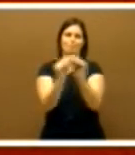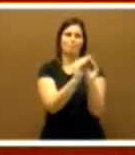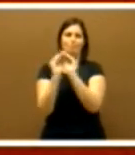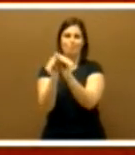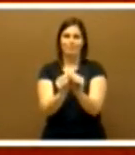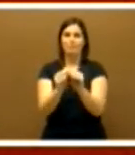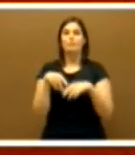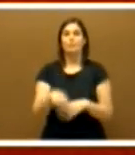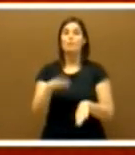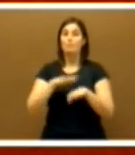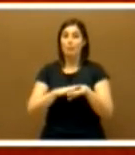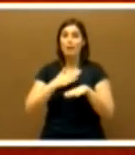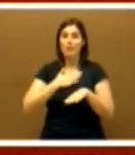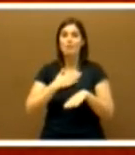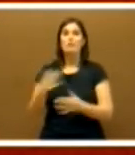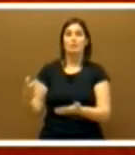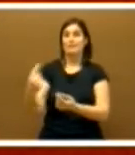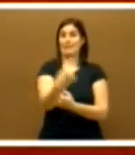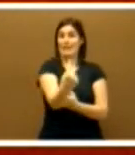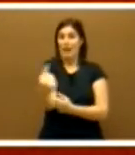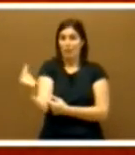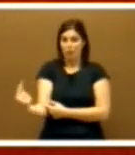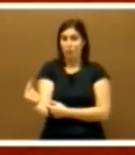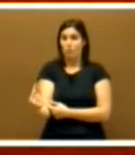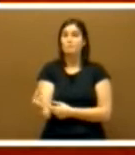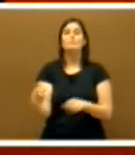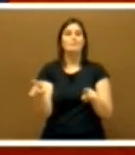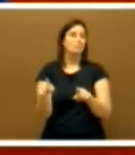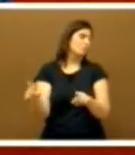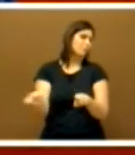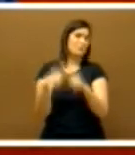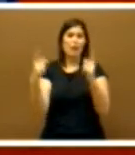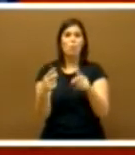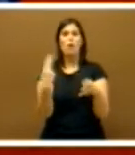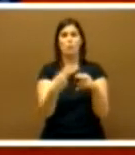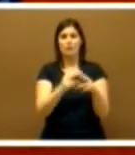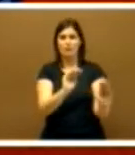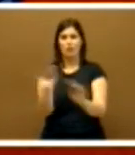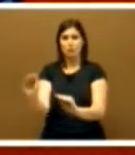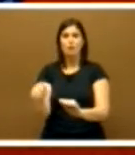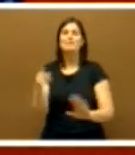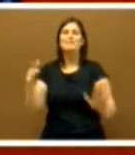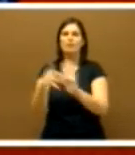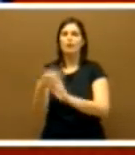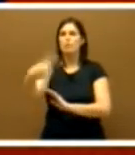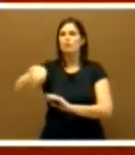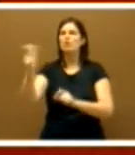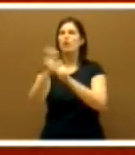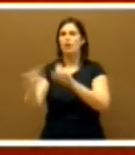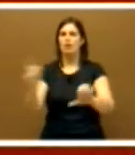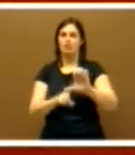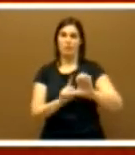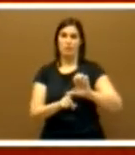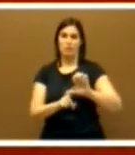todos y cada uno de ustedes, por encima de todos, son extremeños. Y, como